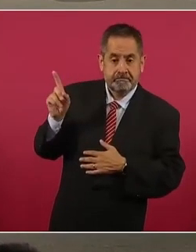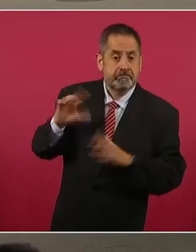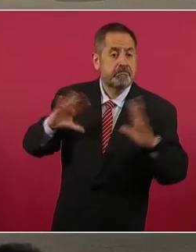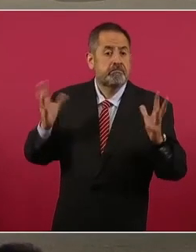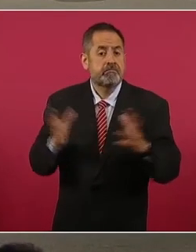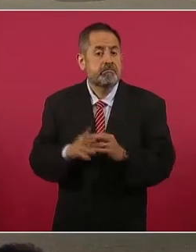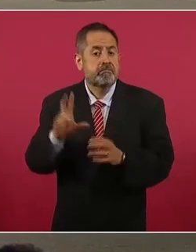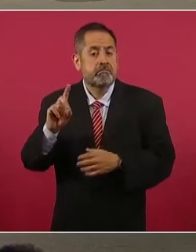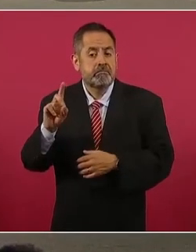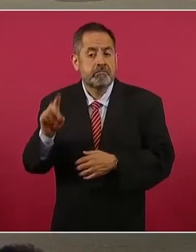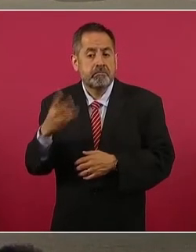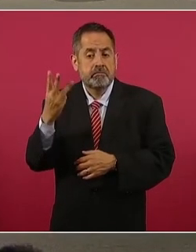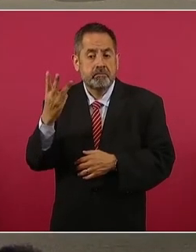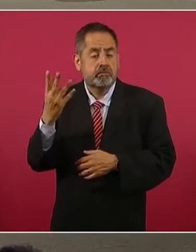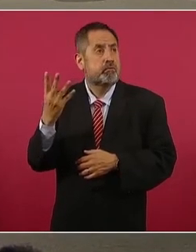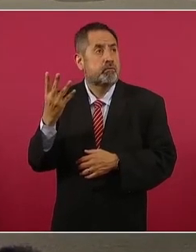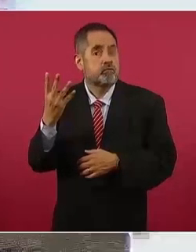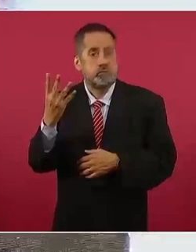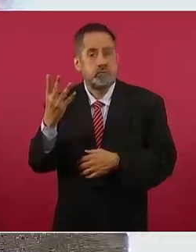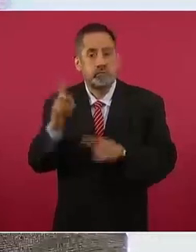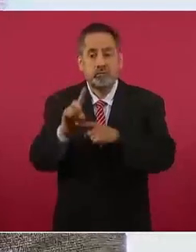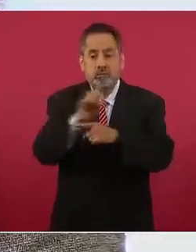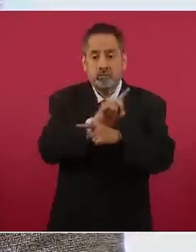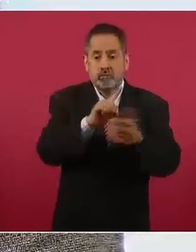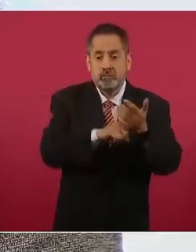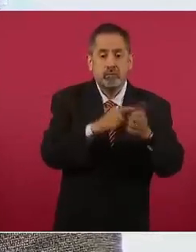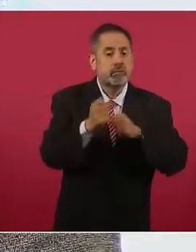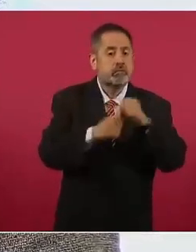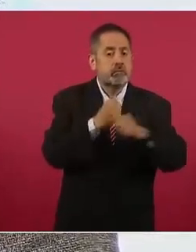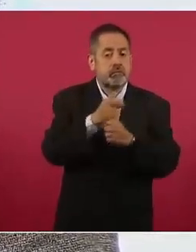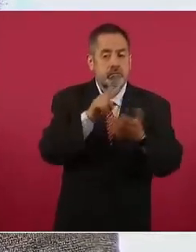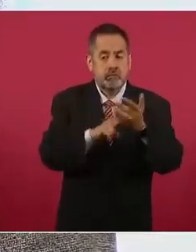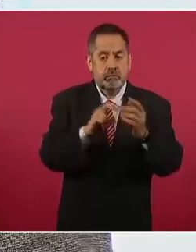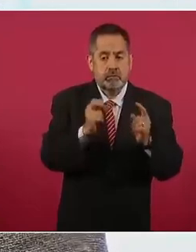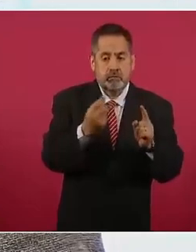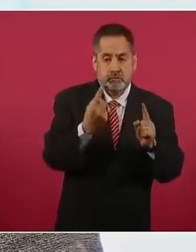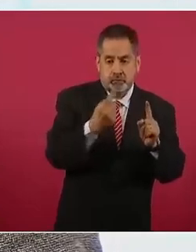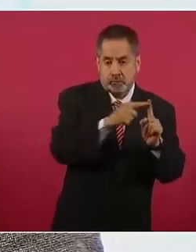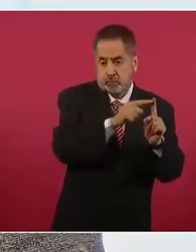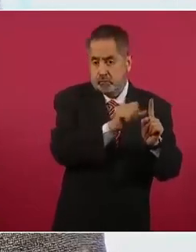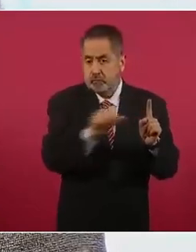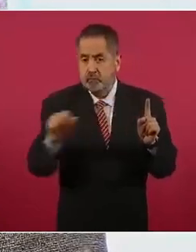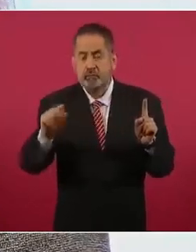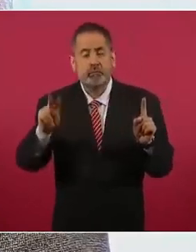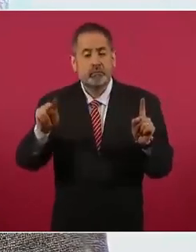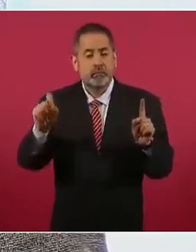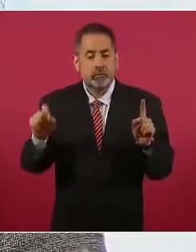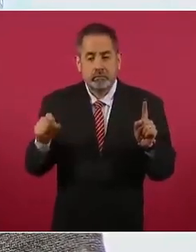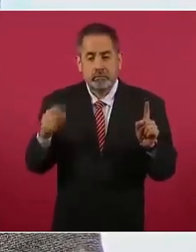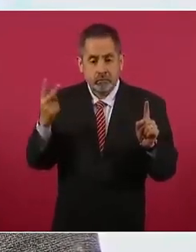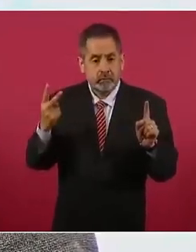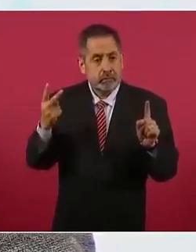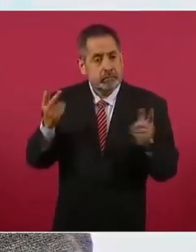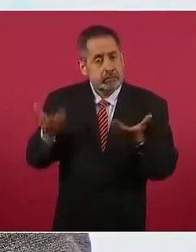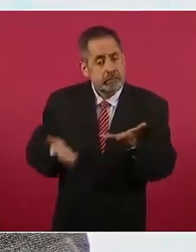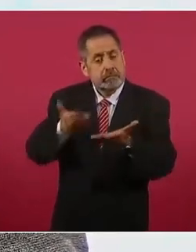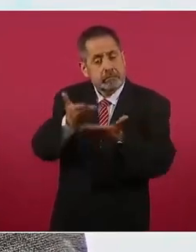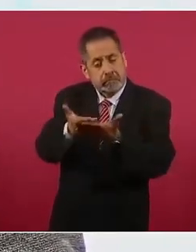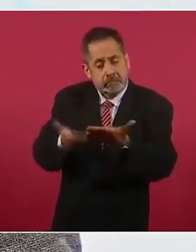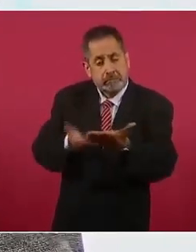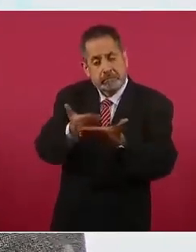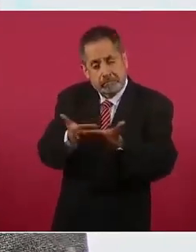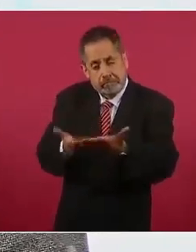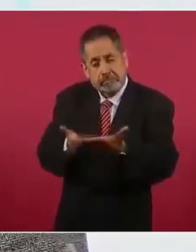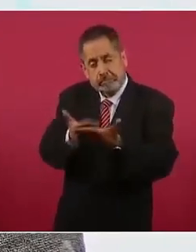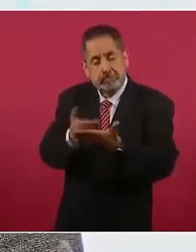34. Desde el 2001 hasta el 2022 se han presentado por